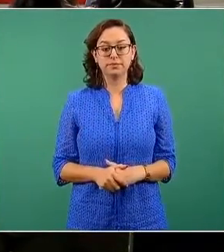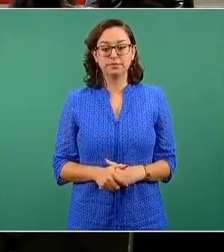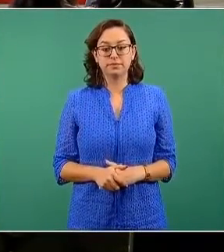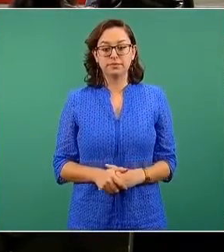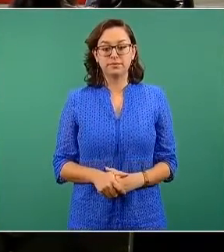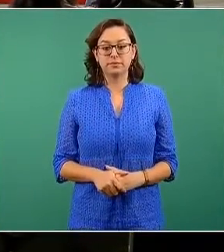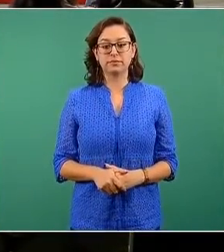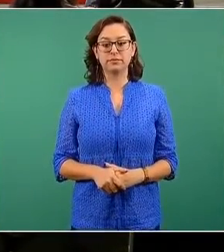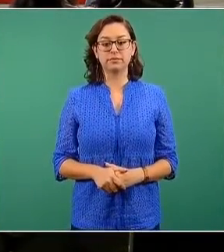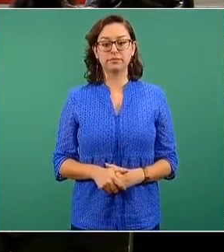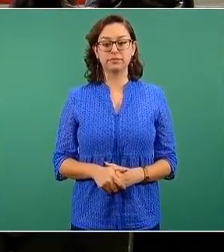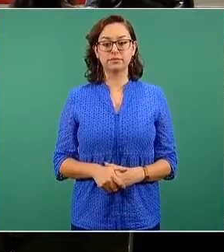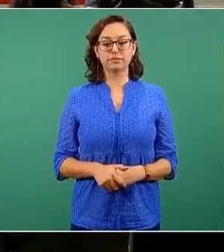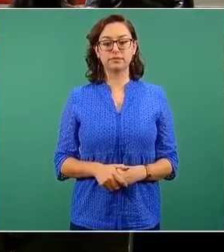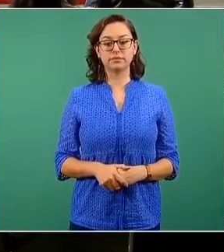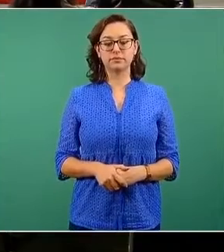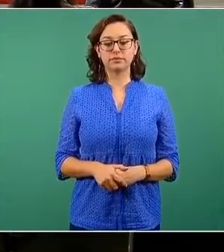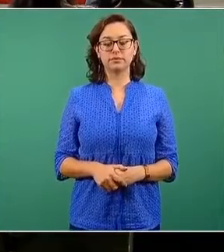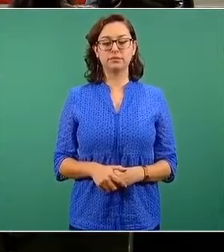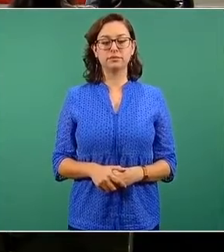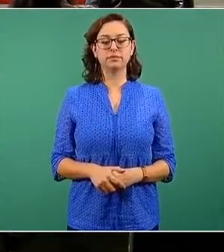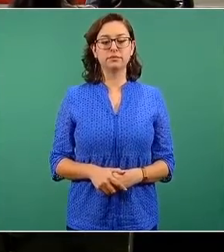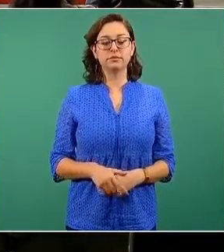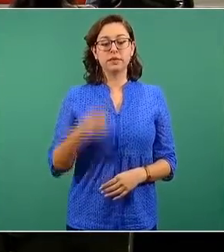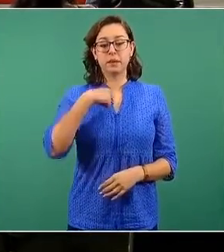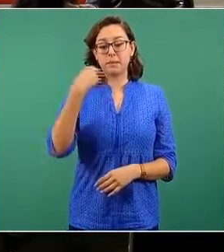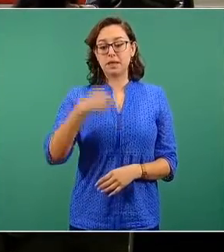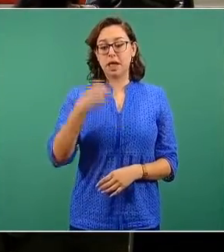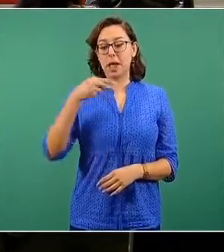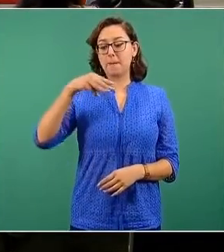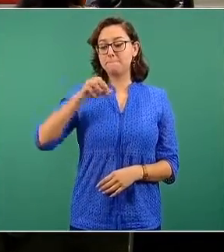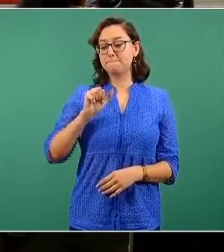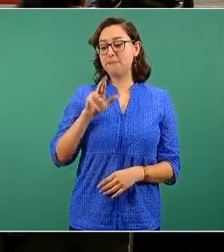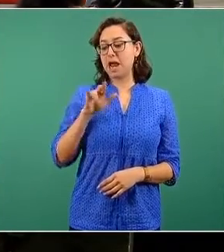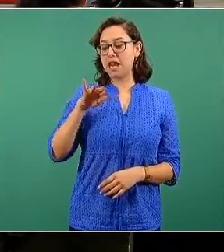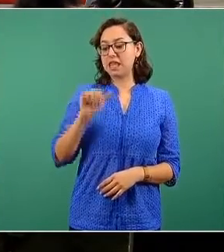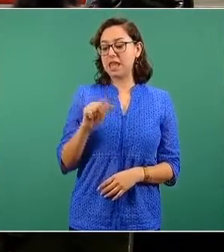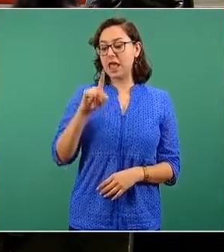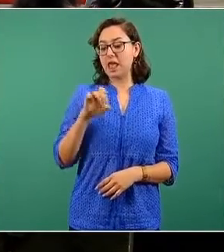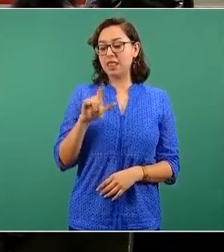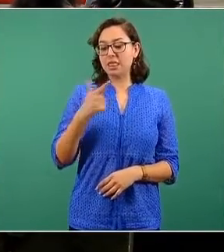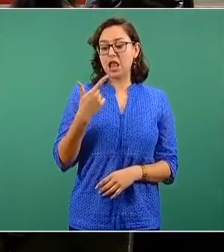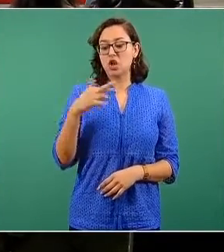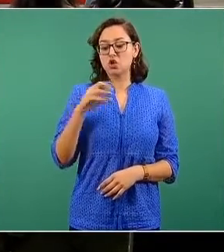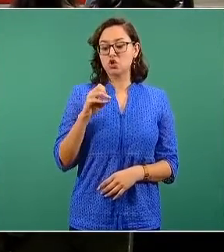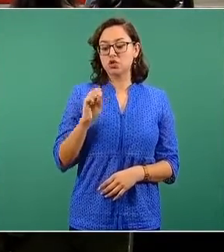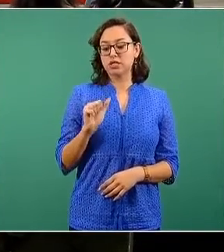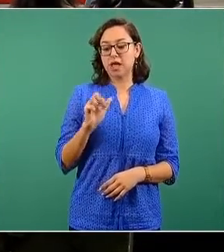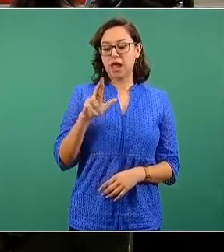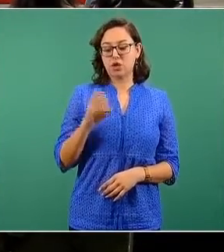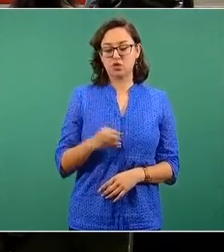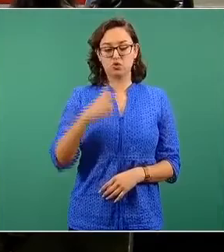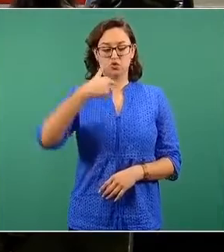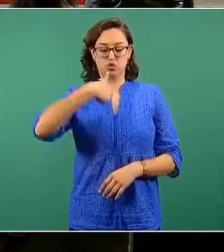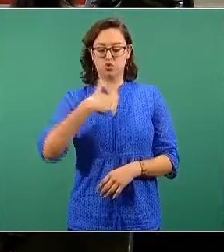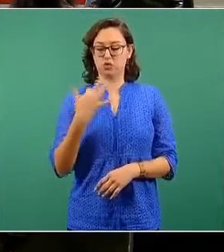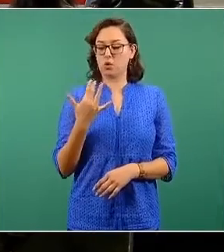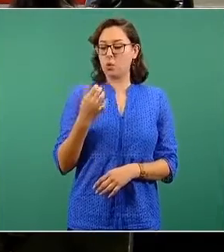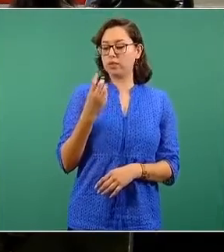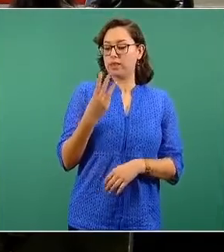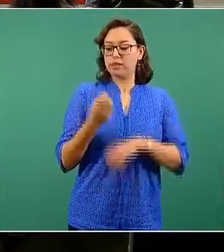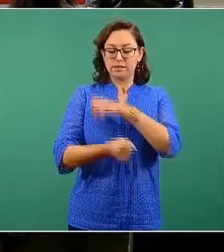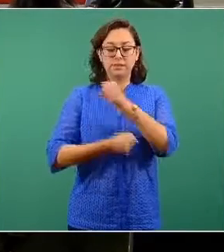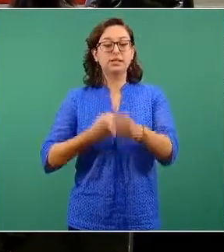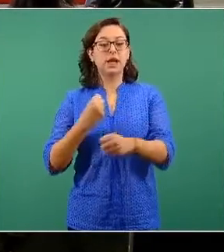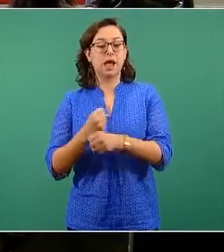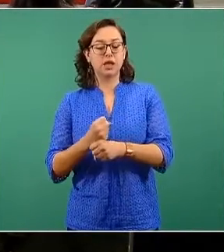Mi nombre es María del Rosario Domínguez Soberano, tengo 53 años de edad. La pregunta que hago es,